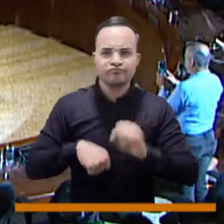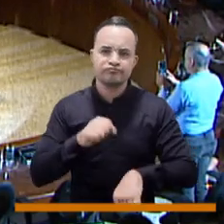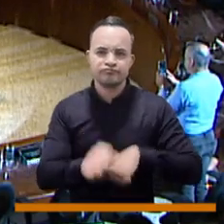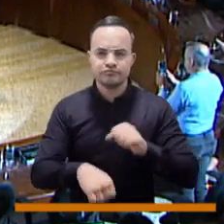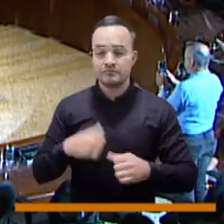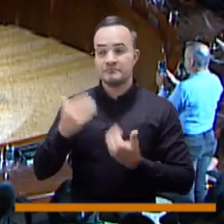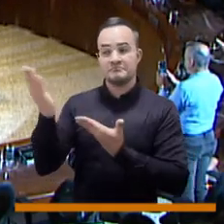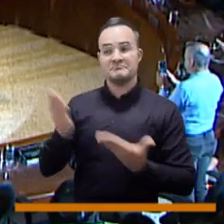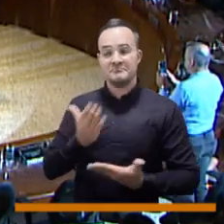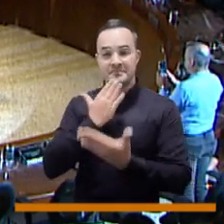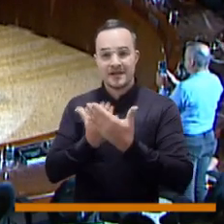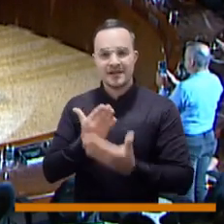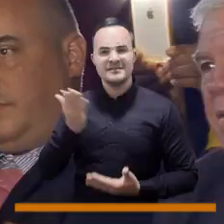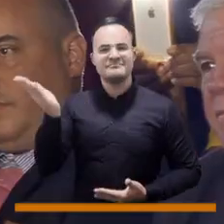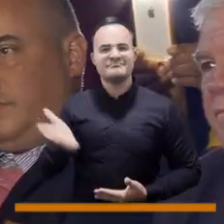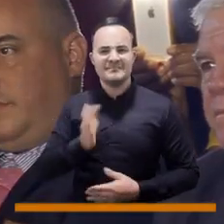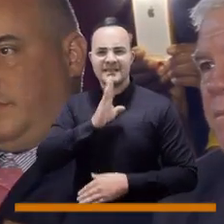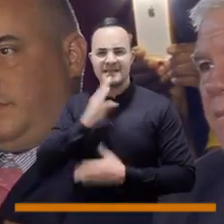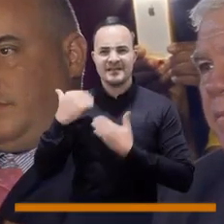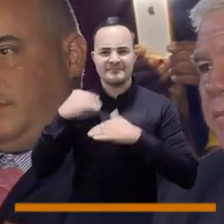Alejandro Villa Gómez.